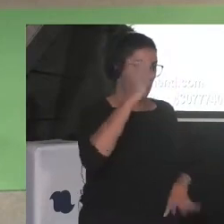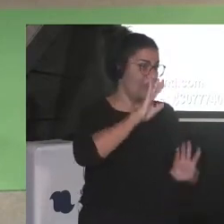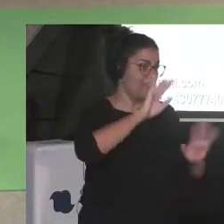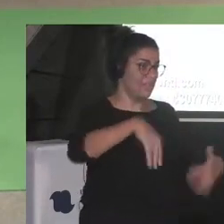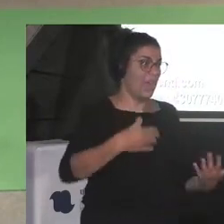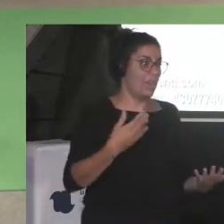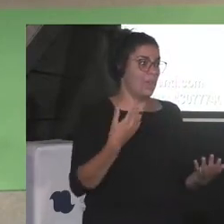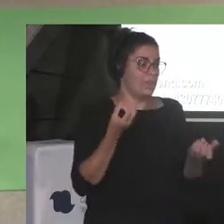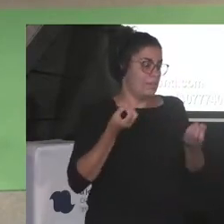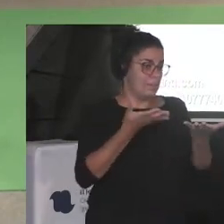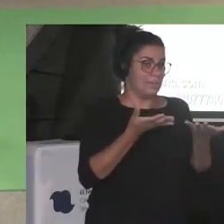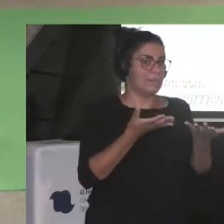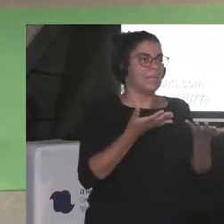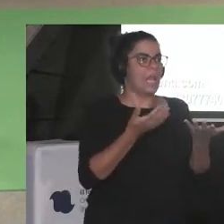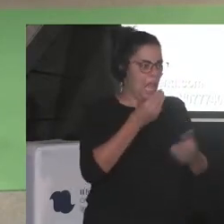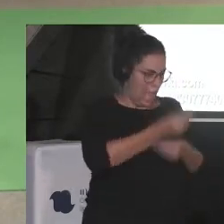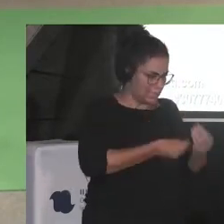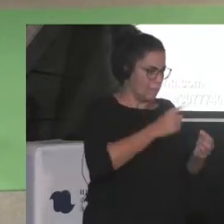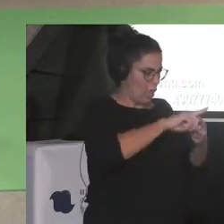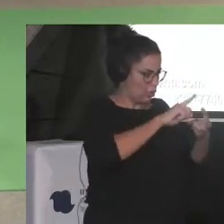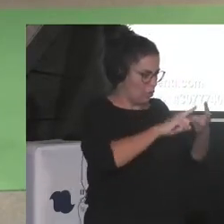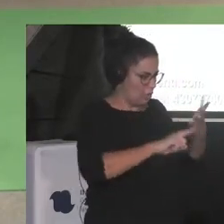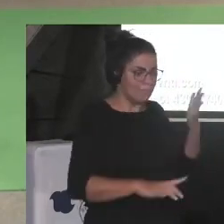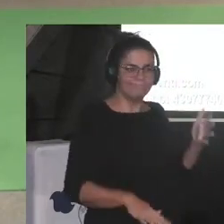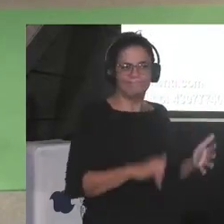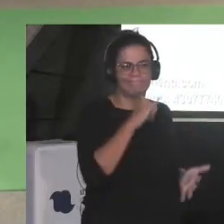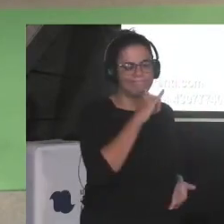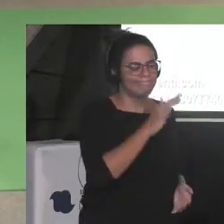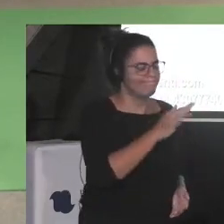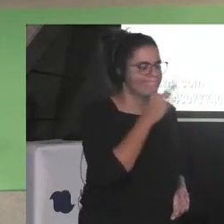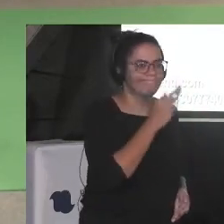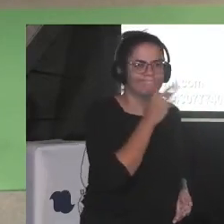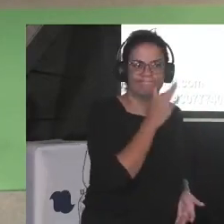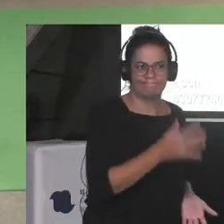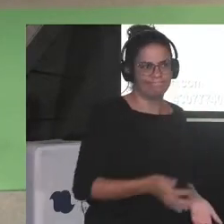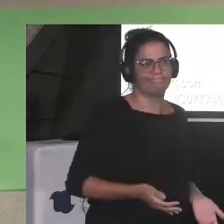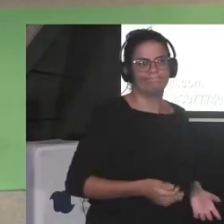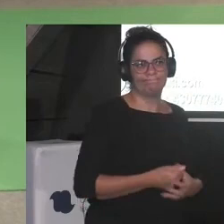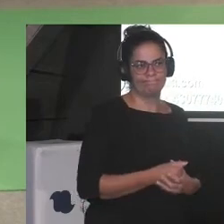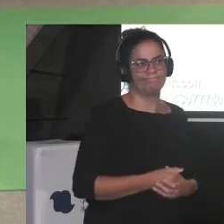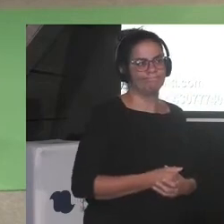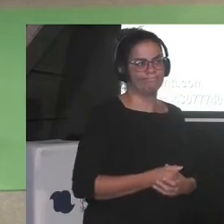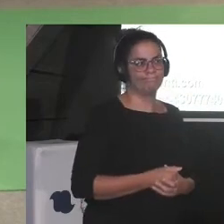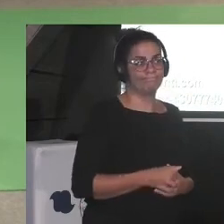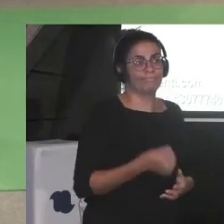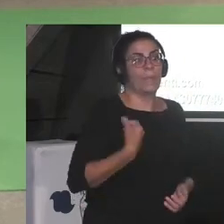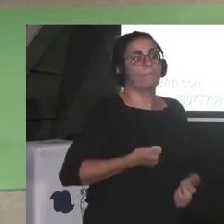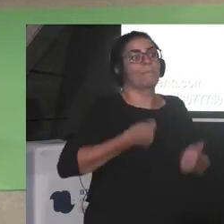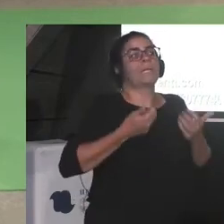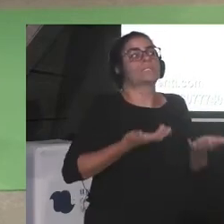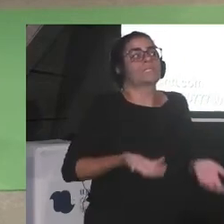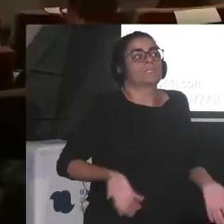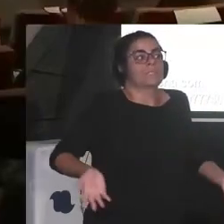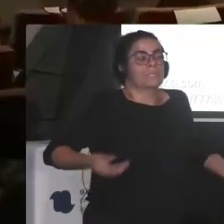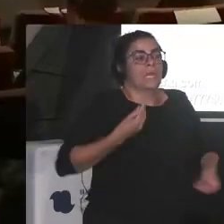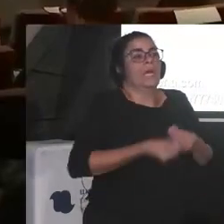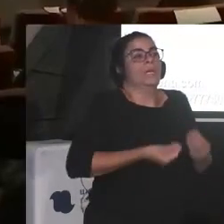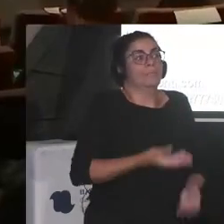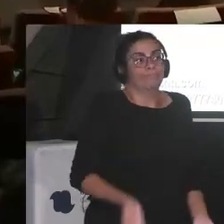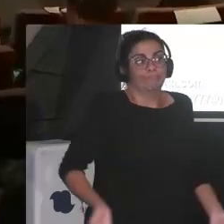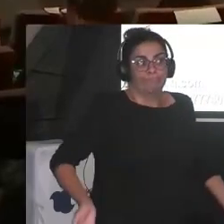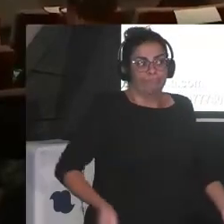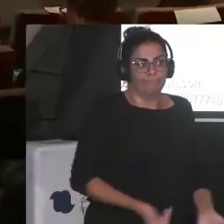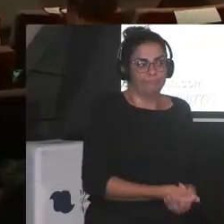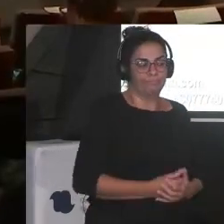ni eso es suficiente a veces ¿no? entonces ya no sé qué más hacer ya no sé